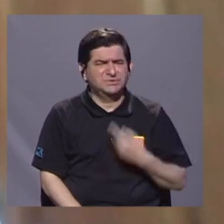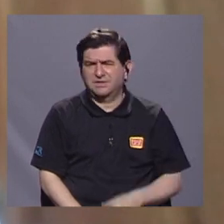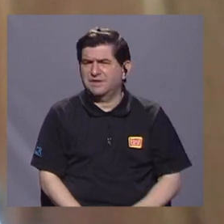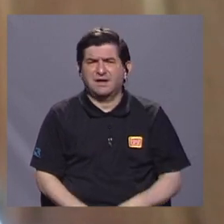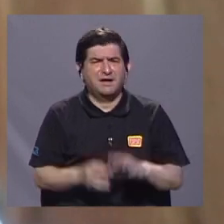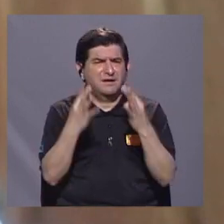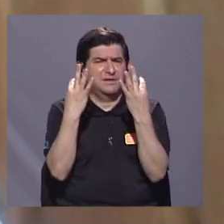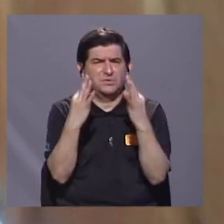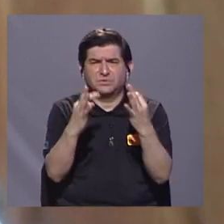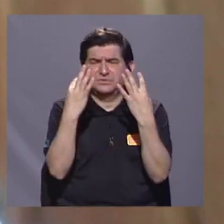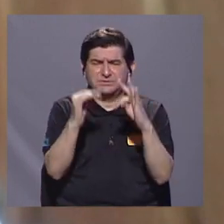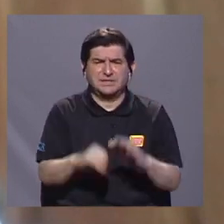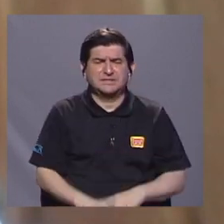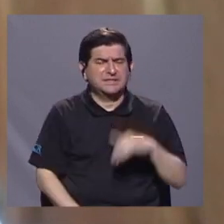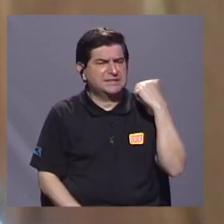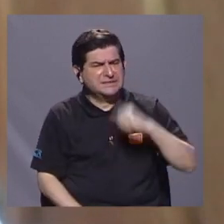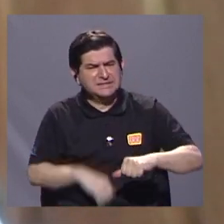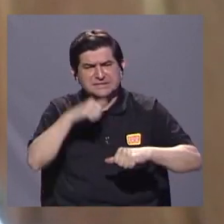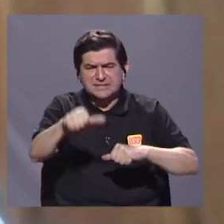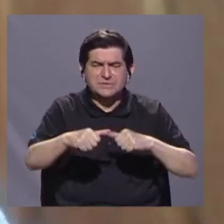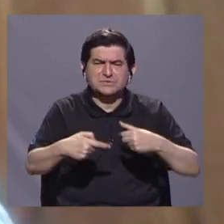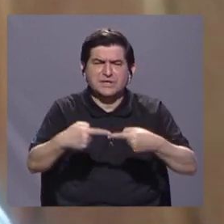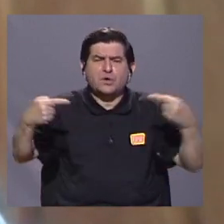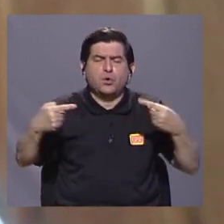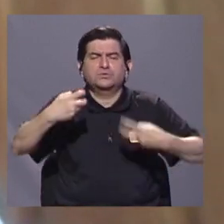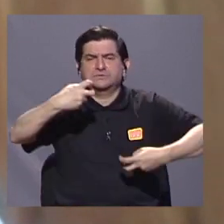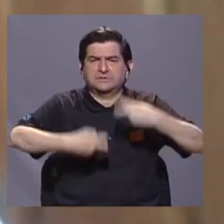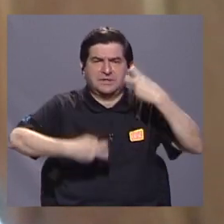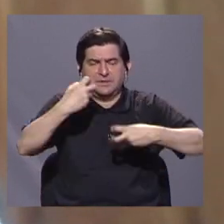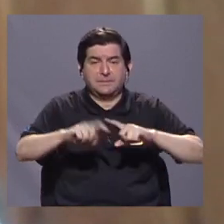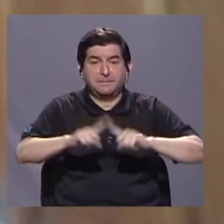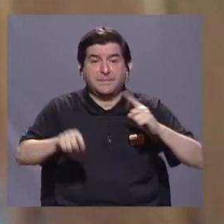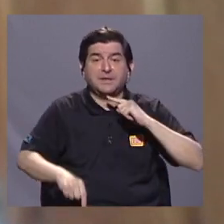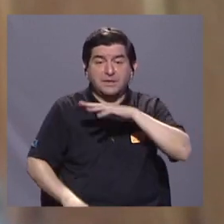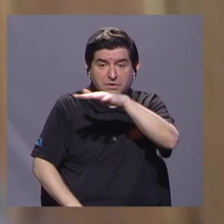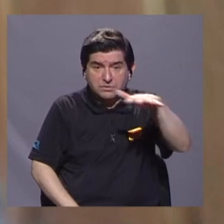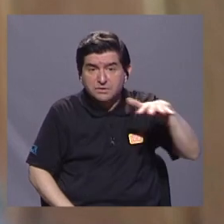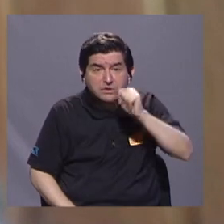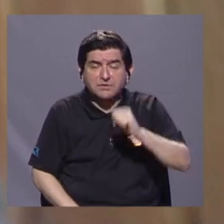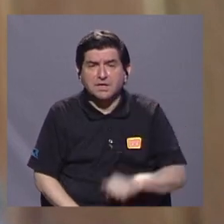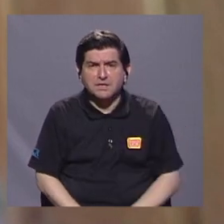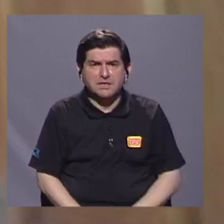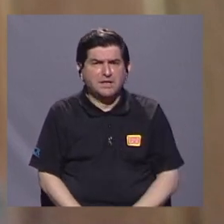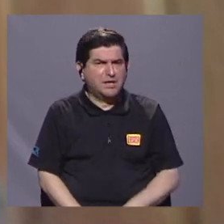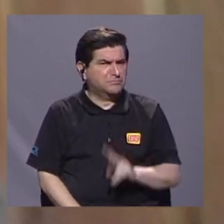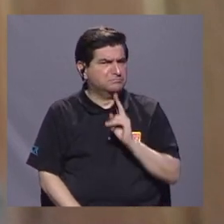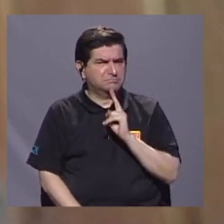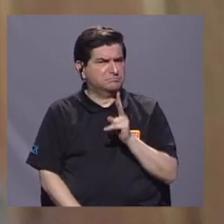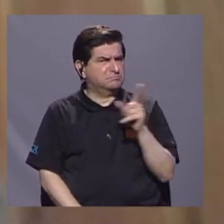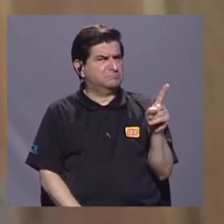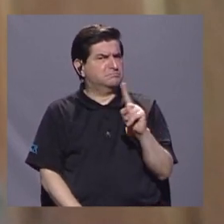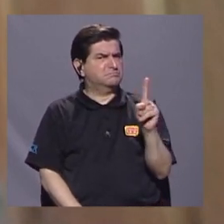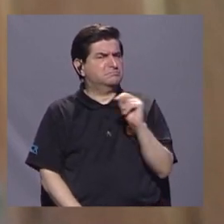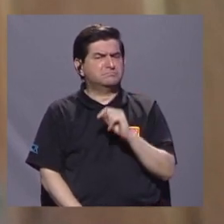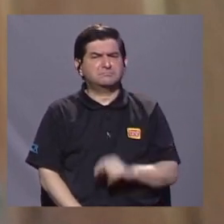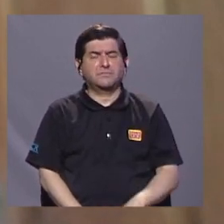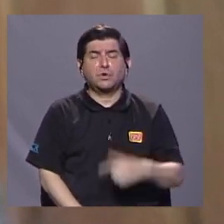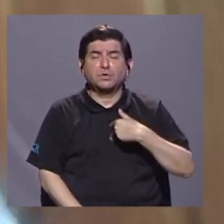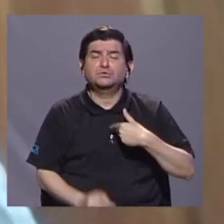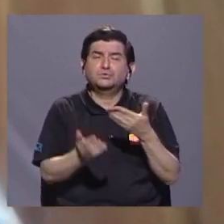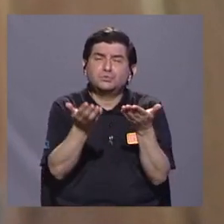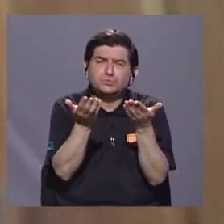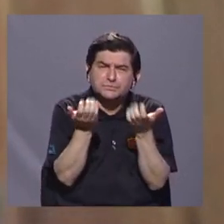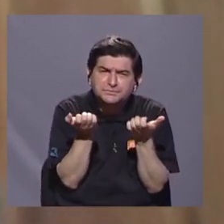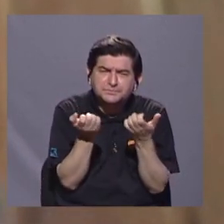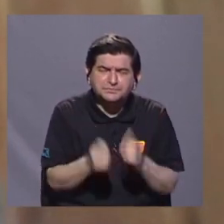combatir esta problemática, pero en la realidad no es tan cierto, porque cuando uno quiere